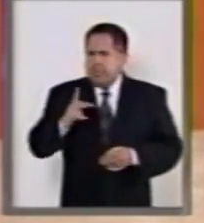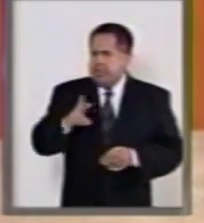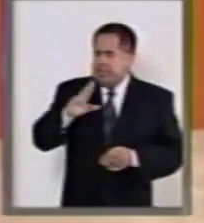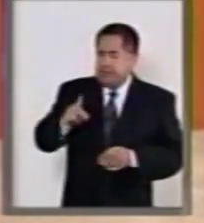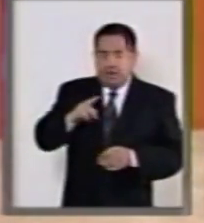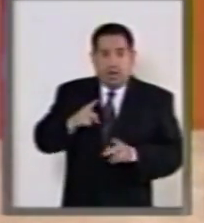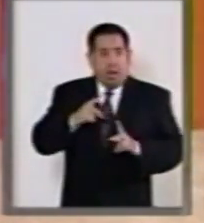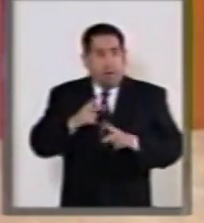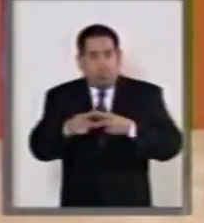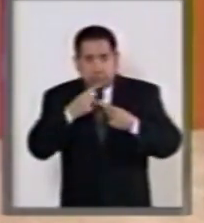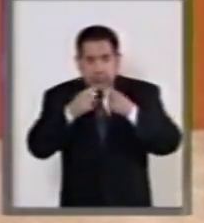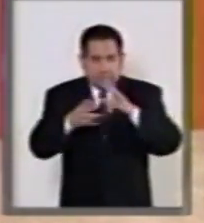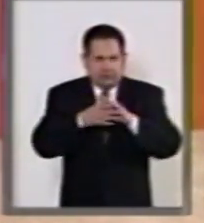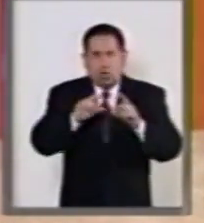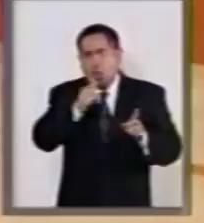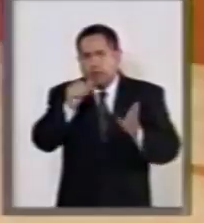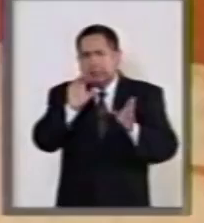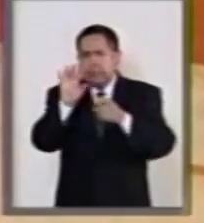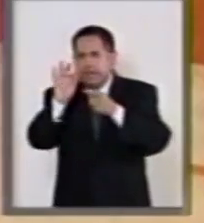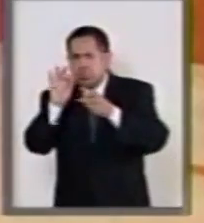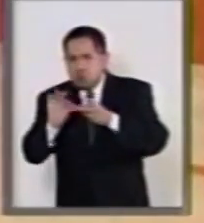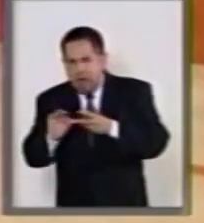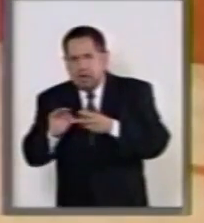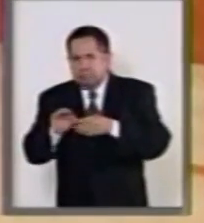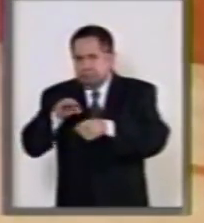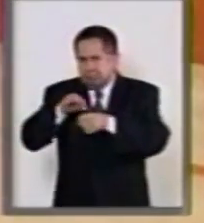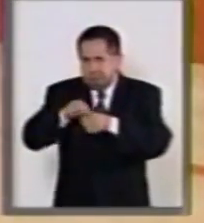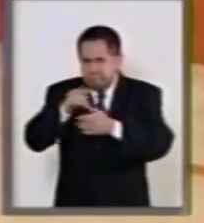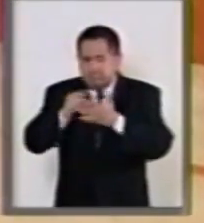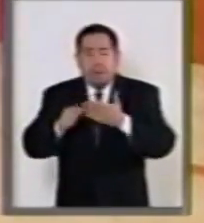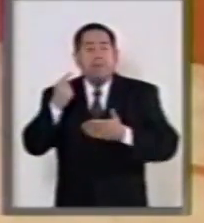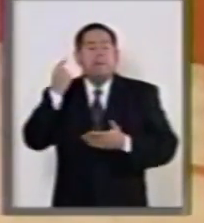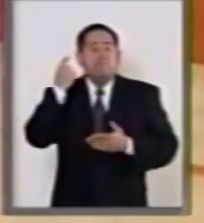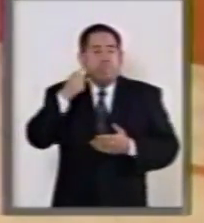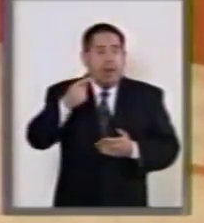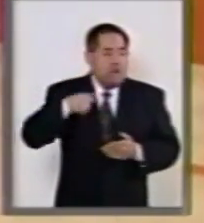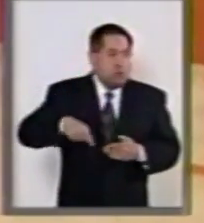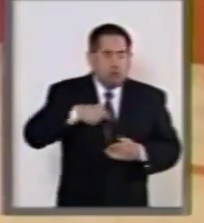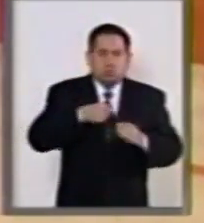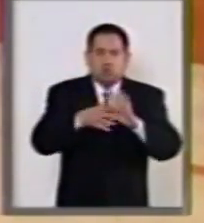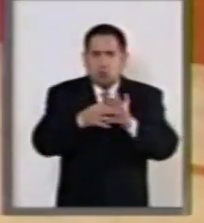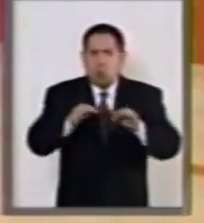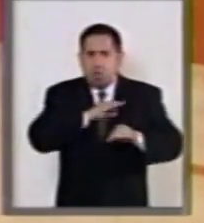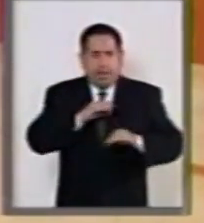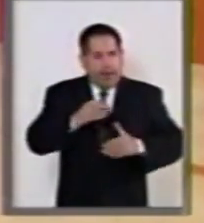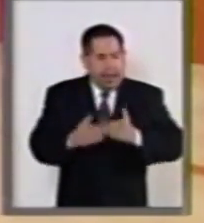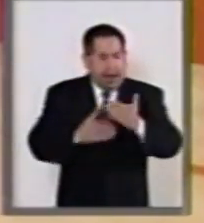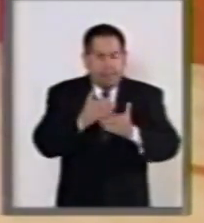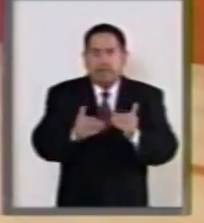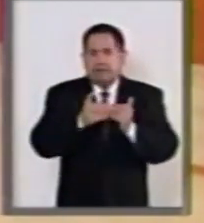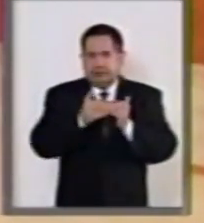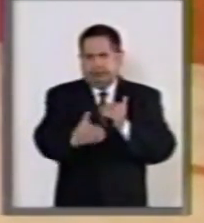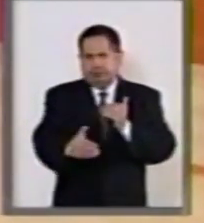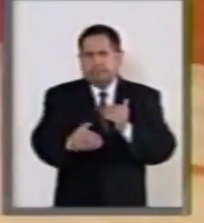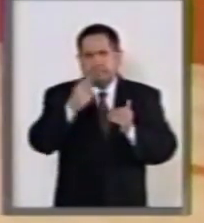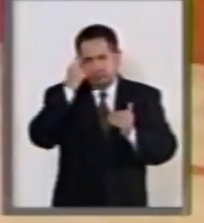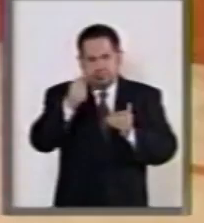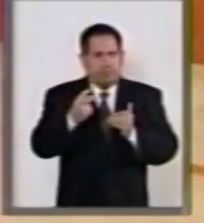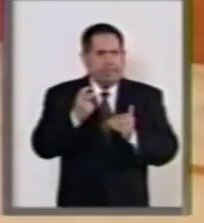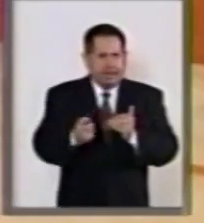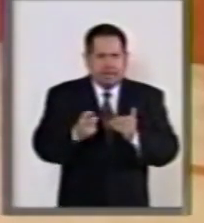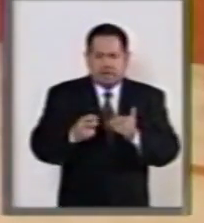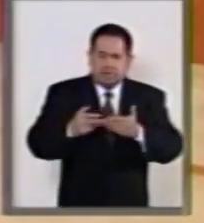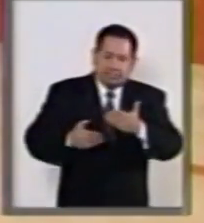que entremos a la discusión en lo particular, para que podamos lograr avanzar hacia este